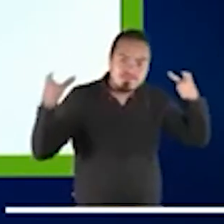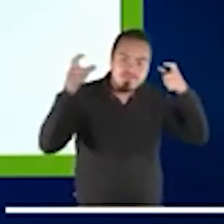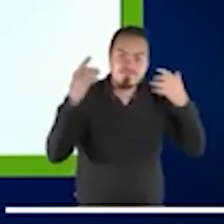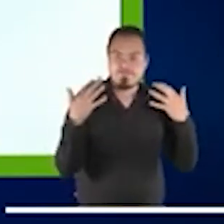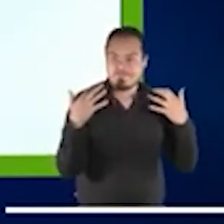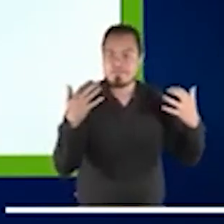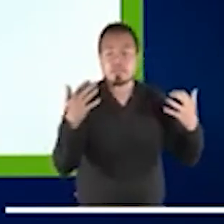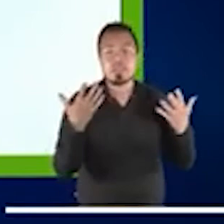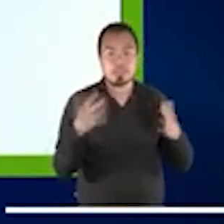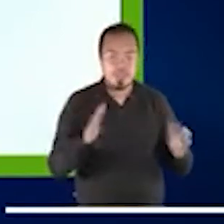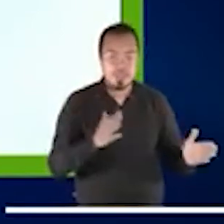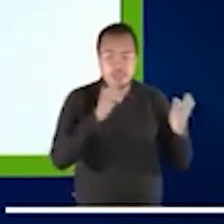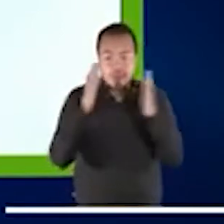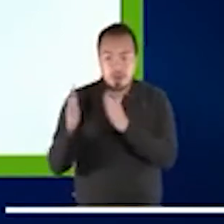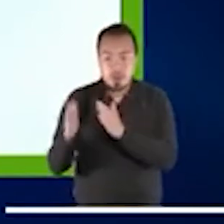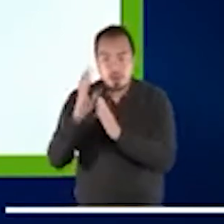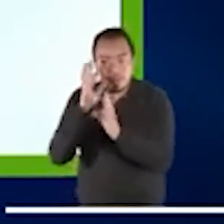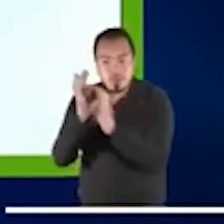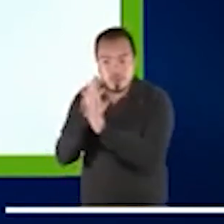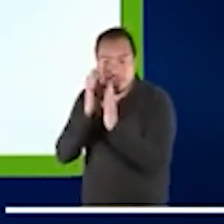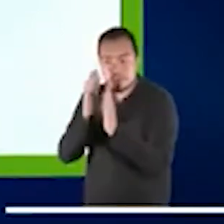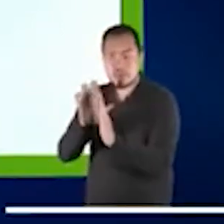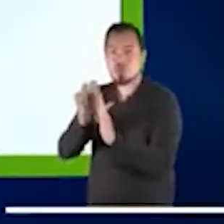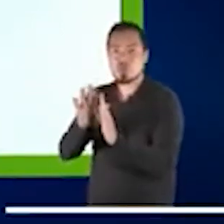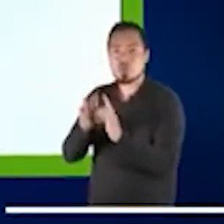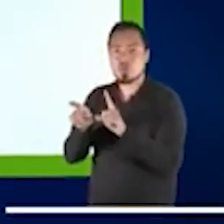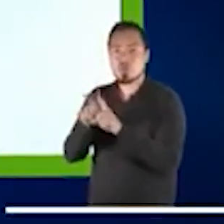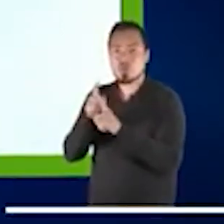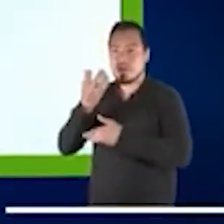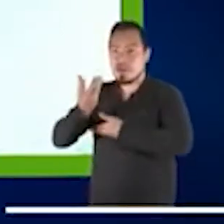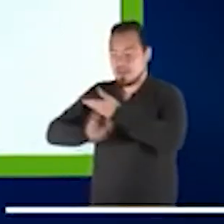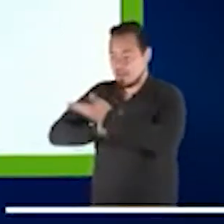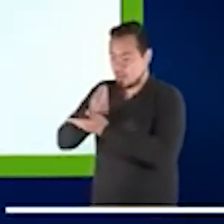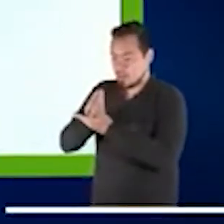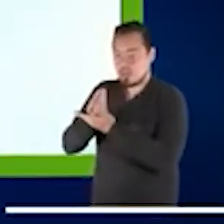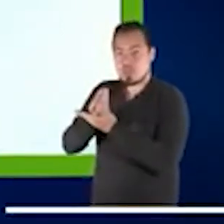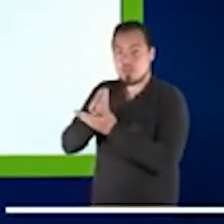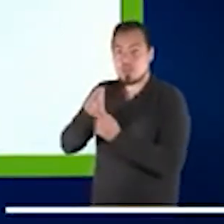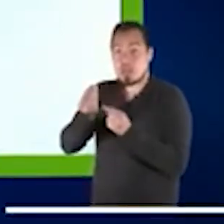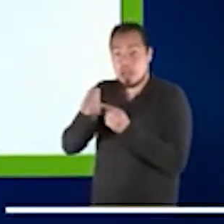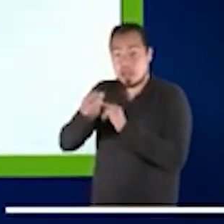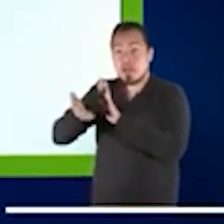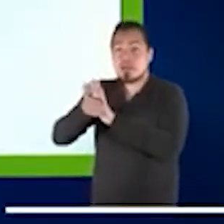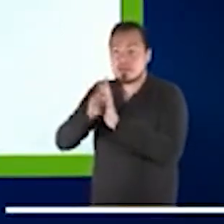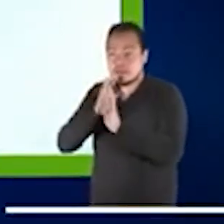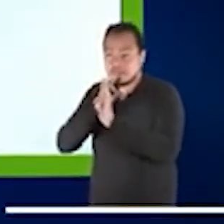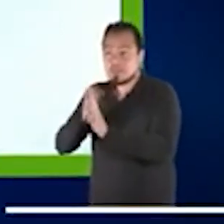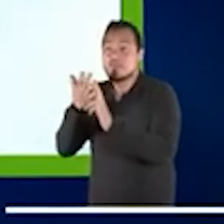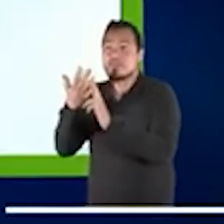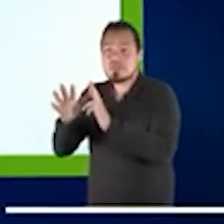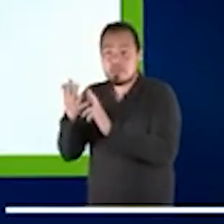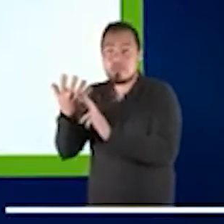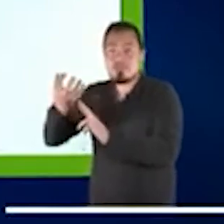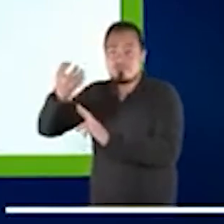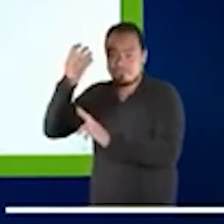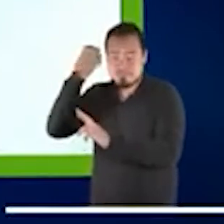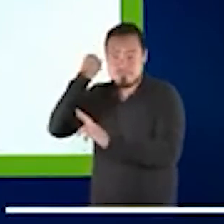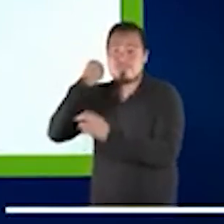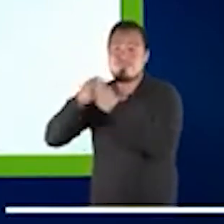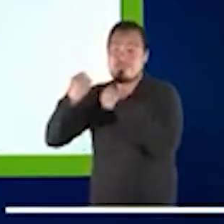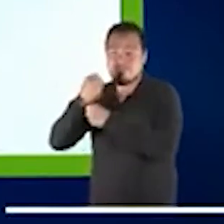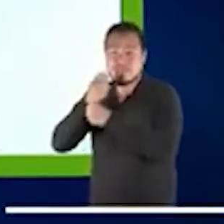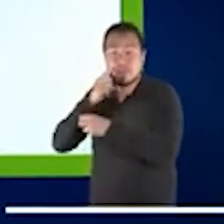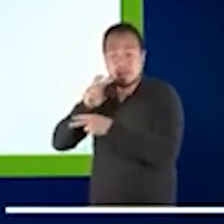mientras el otro enfoque es sobre los resultados. Y el foro hace ya unos años está